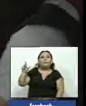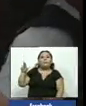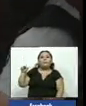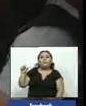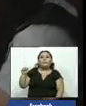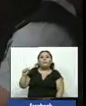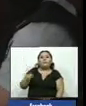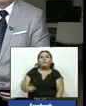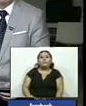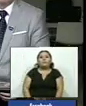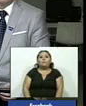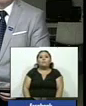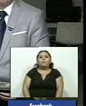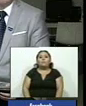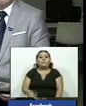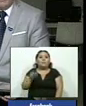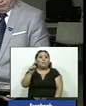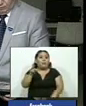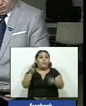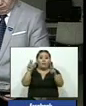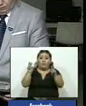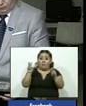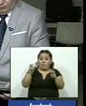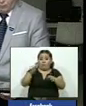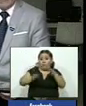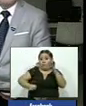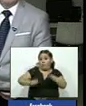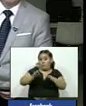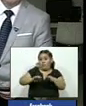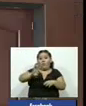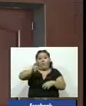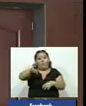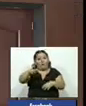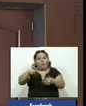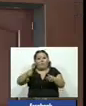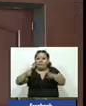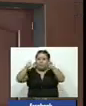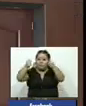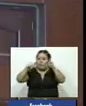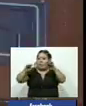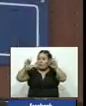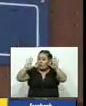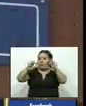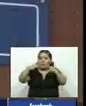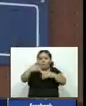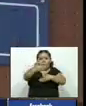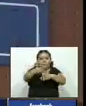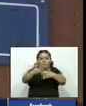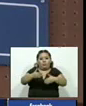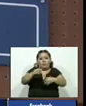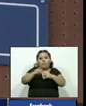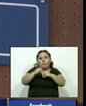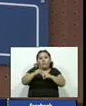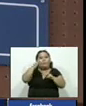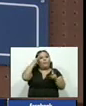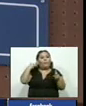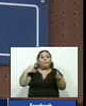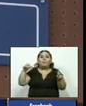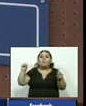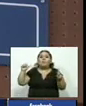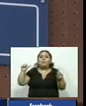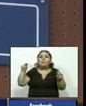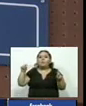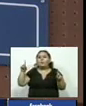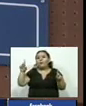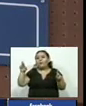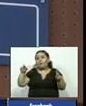López y en el tribunal cuarto de sentencia se realizó la audiencia especial contra Sandra Guadalupe Cisneros